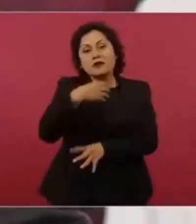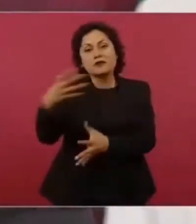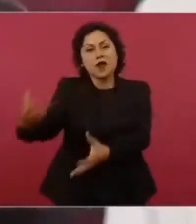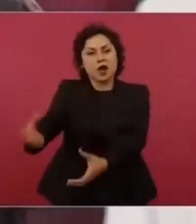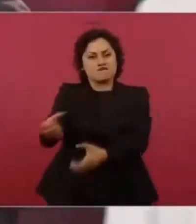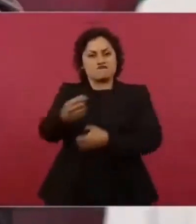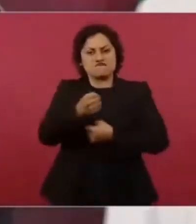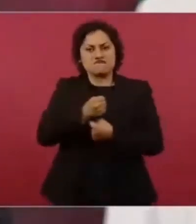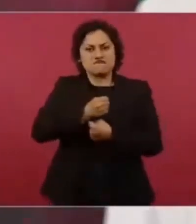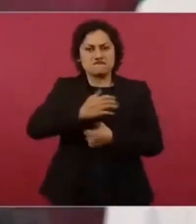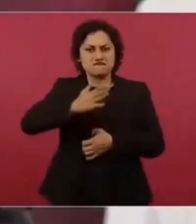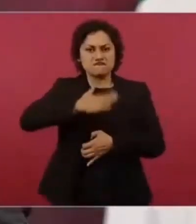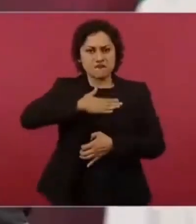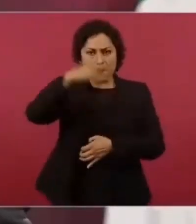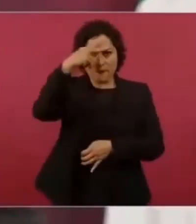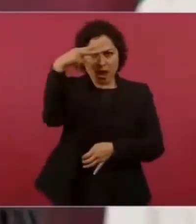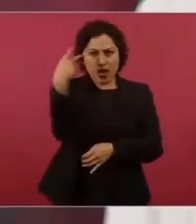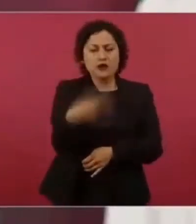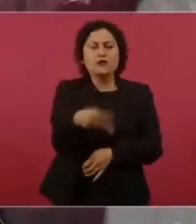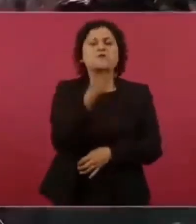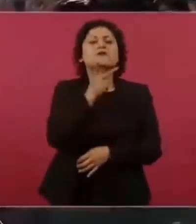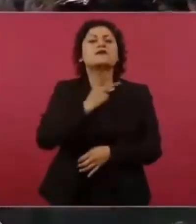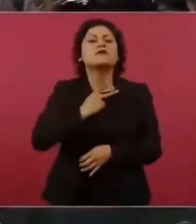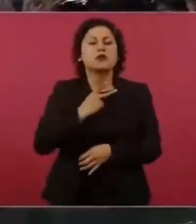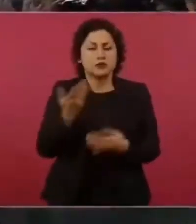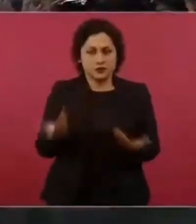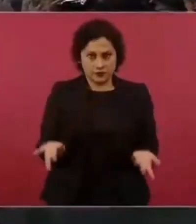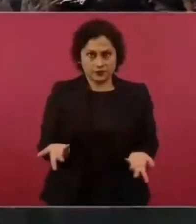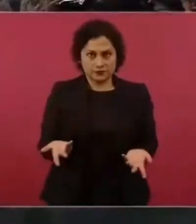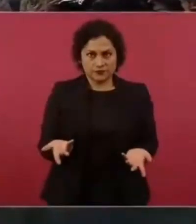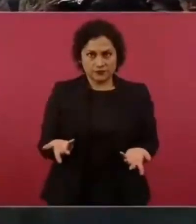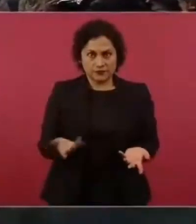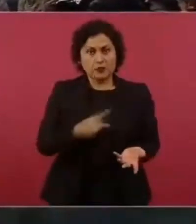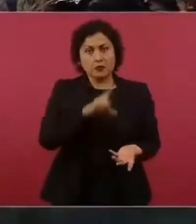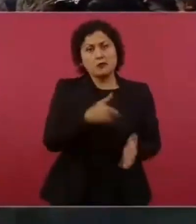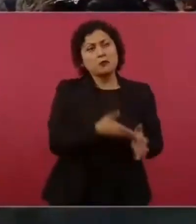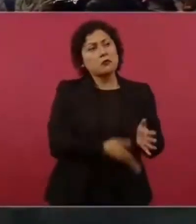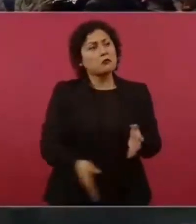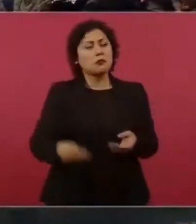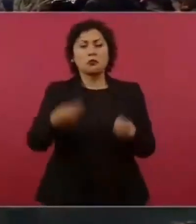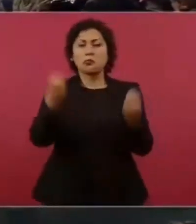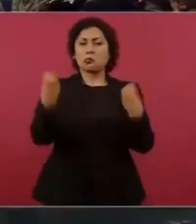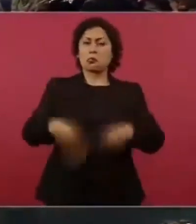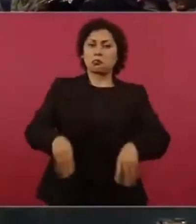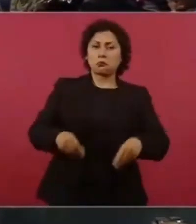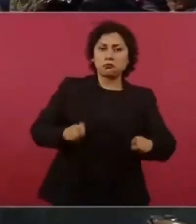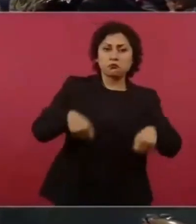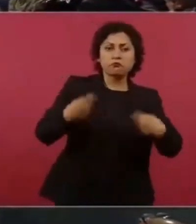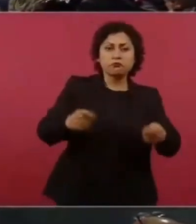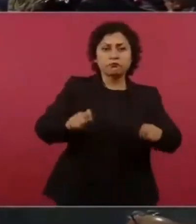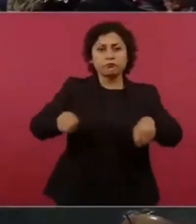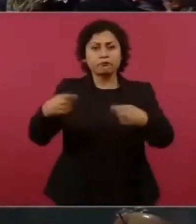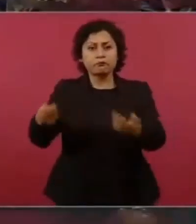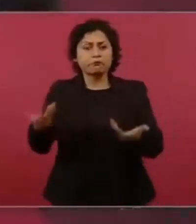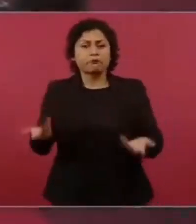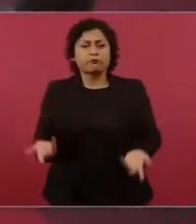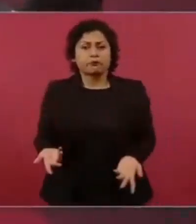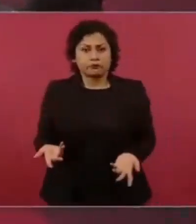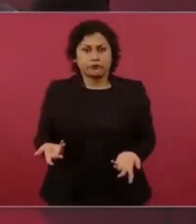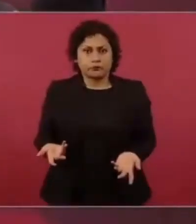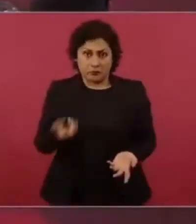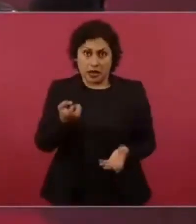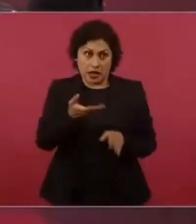siguiente para oponerse a la nacionalización del petróleo, a la expropiación del petróleo. Si ese era